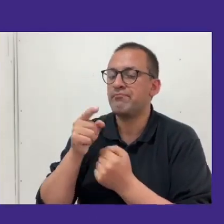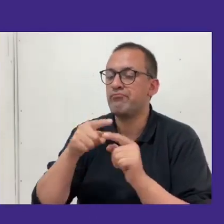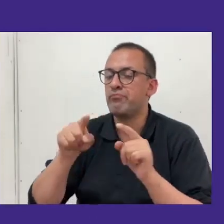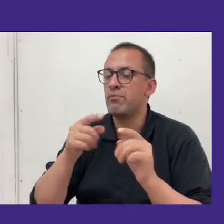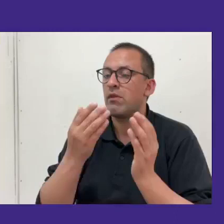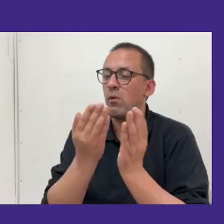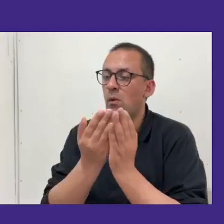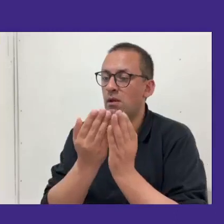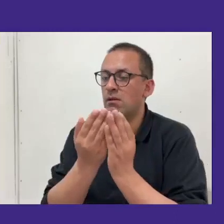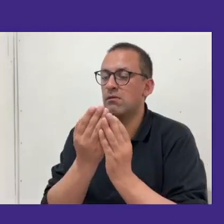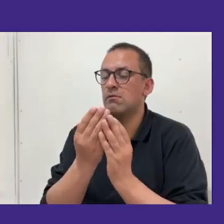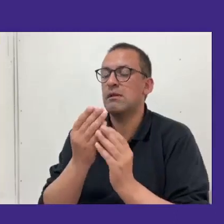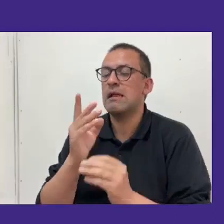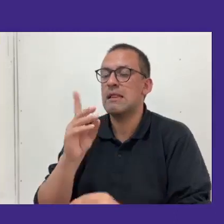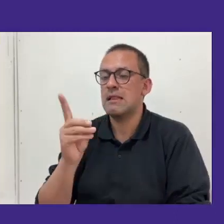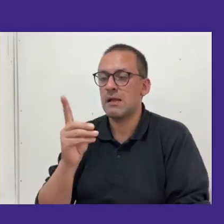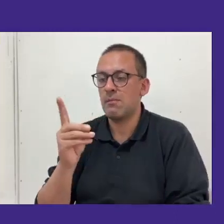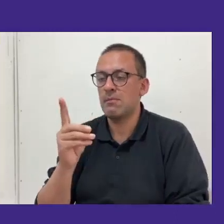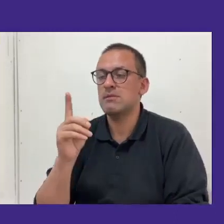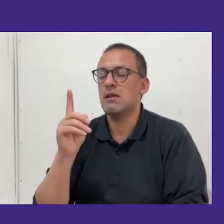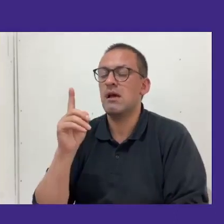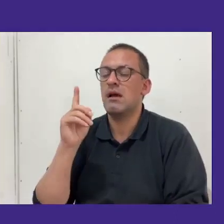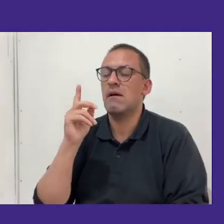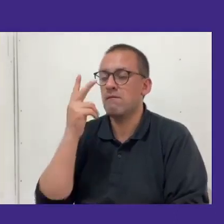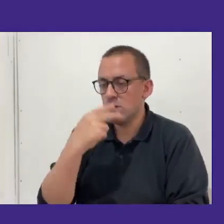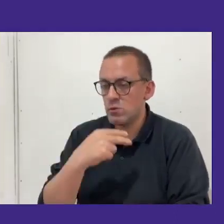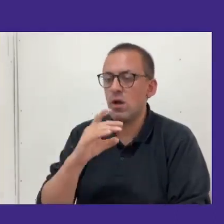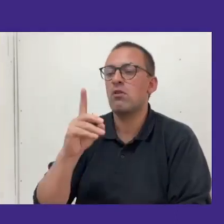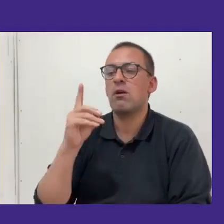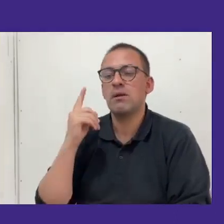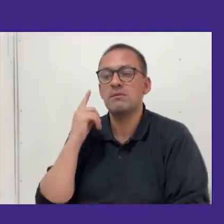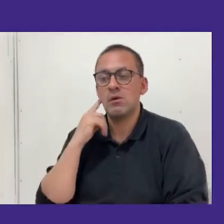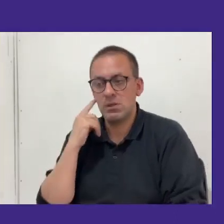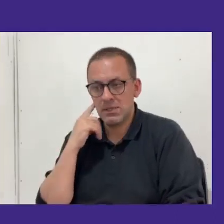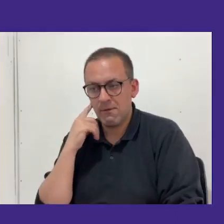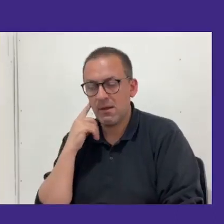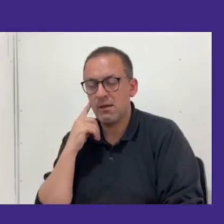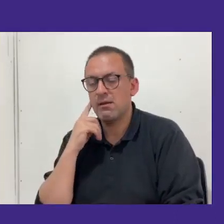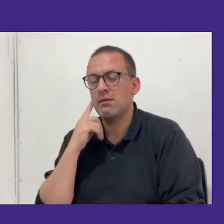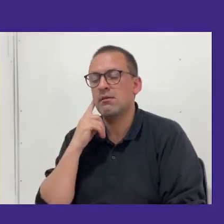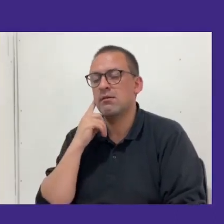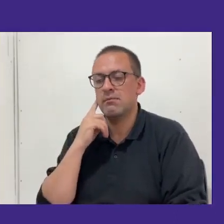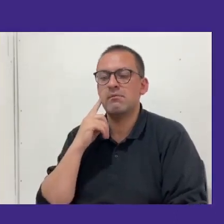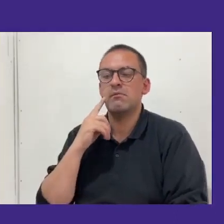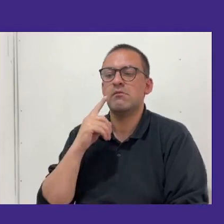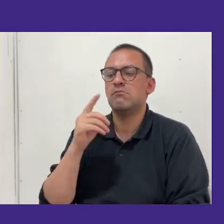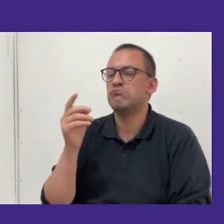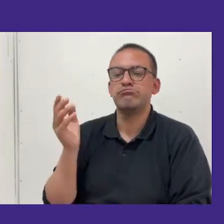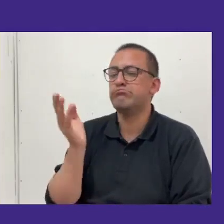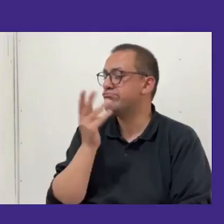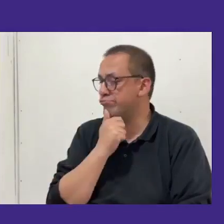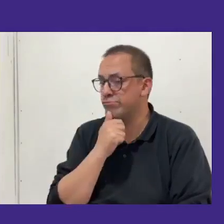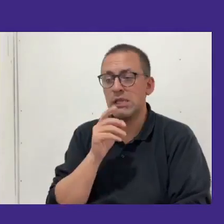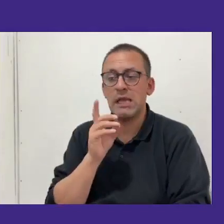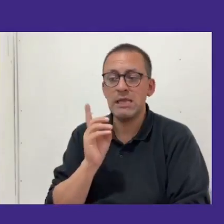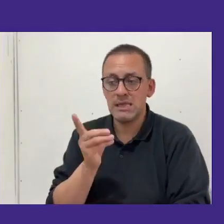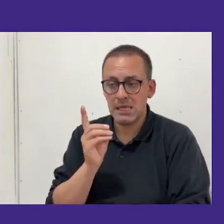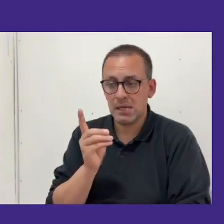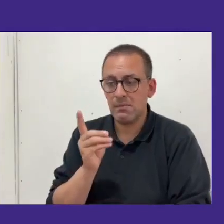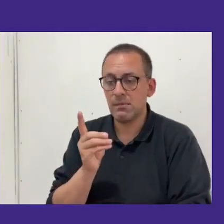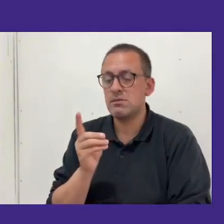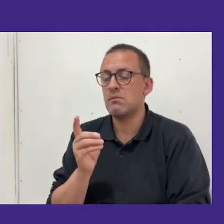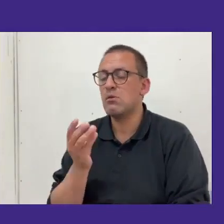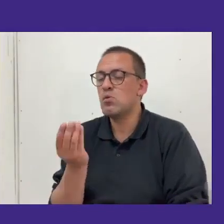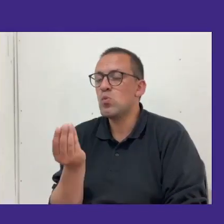en cuanto a discapacidad visual o auditiva. Más del 80% en ambos casos contestó que no tiene discapacidad, pero este pequeño